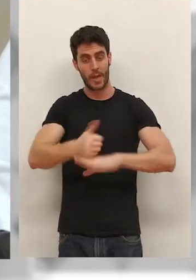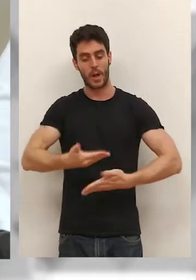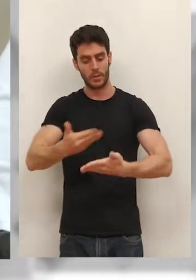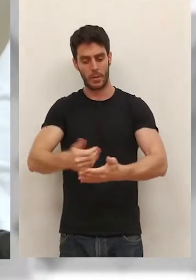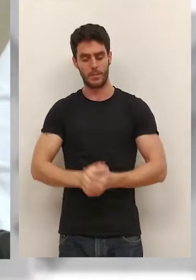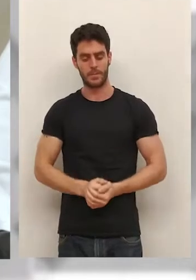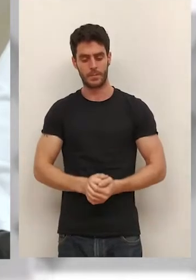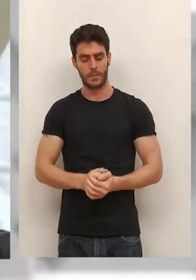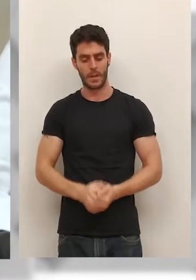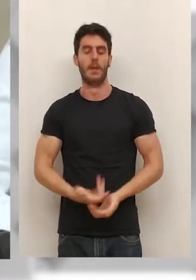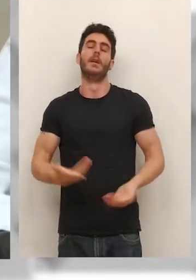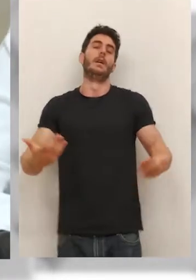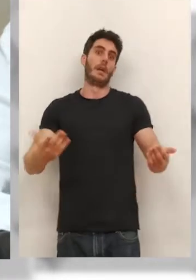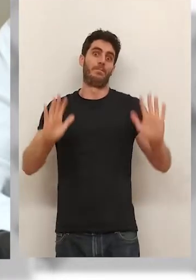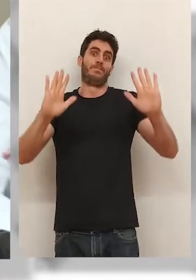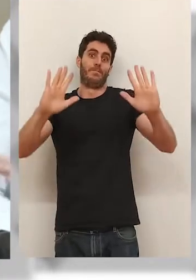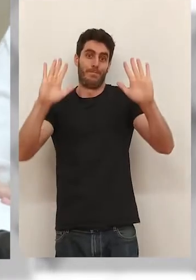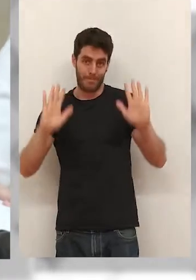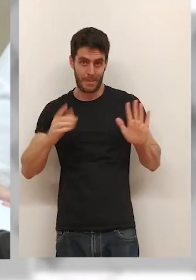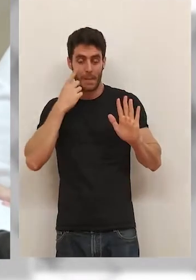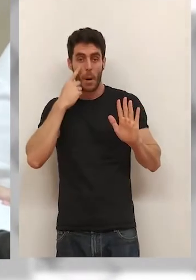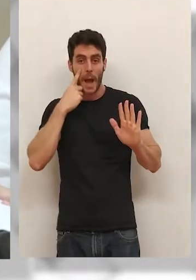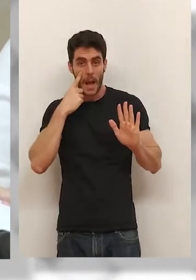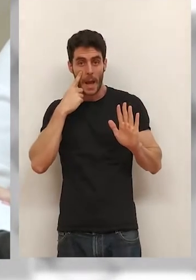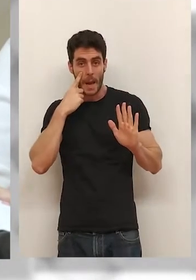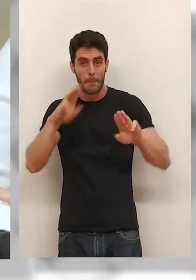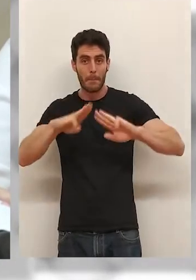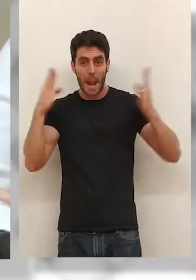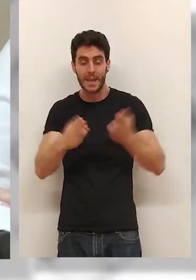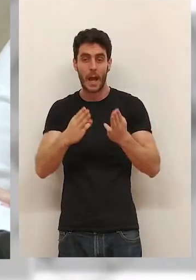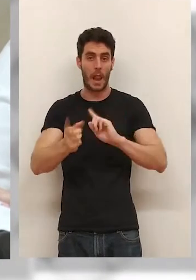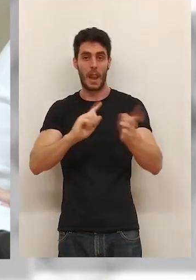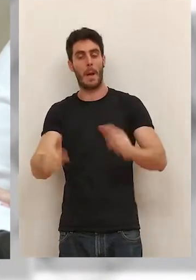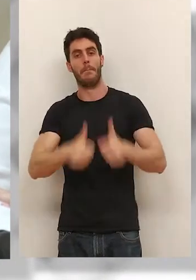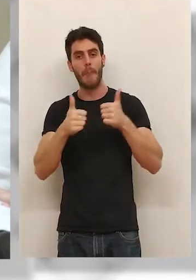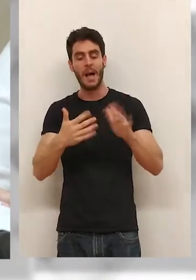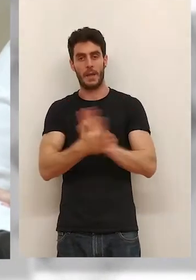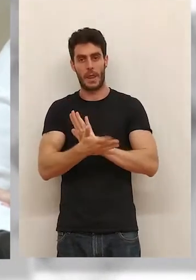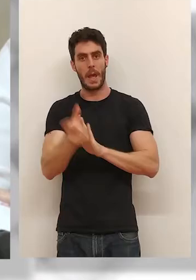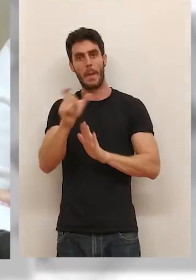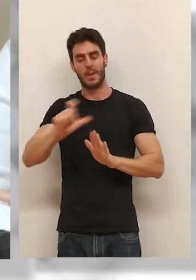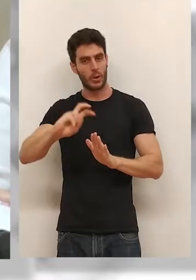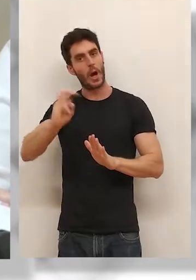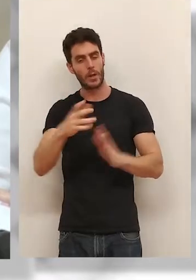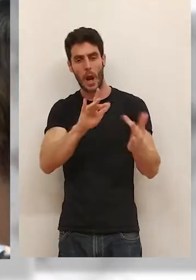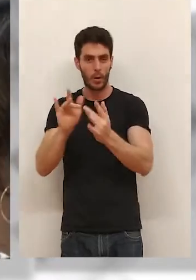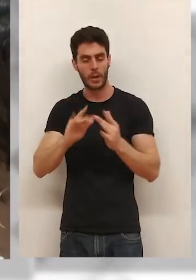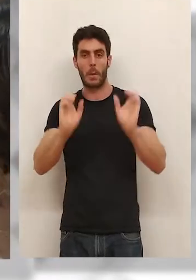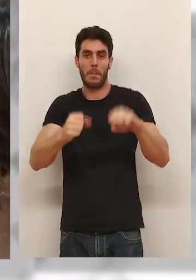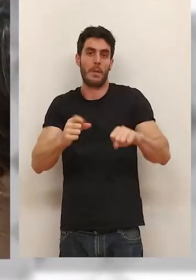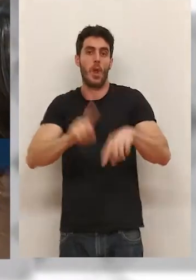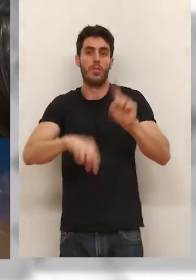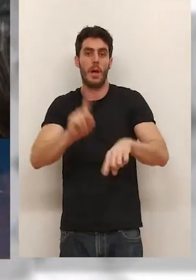Bueno, hay más arco parlamentario, ¿no? Dijo la presidenta también que iba a hablar con más gente. Bueno, pues eso ya es voluntad del gobierno a quien le compete.